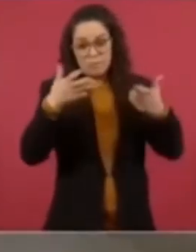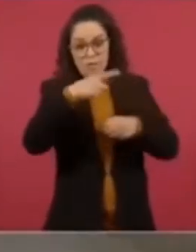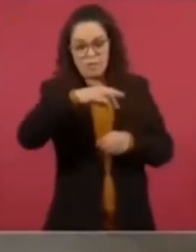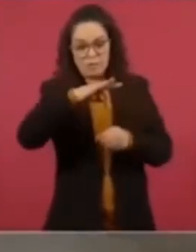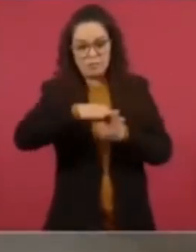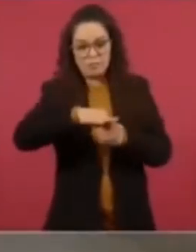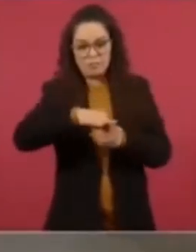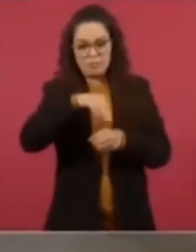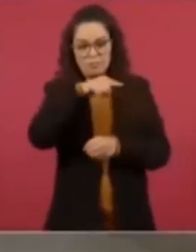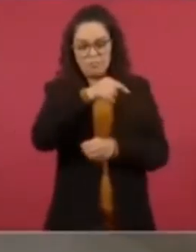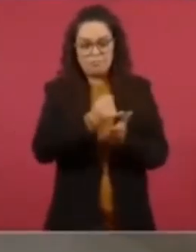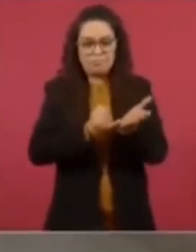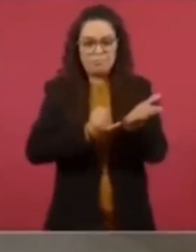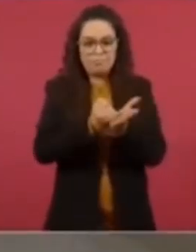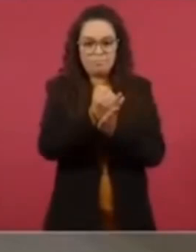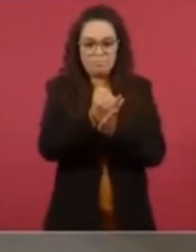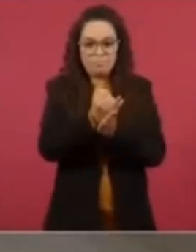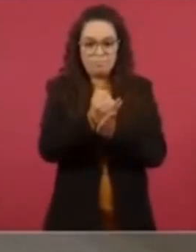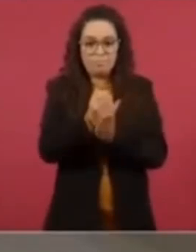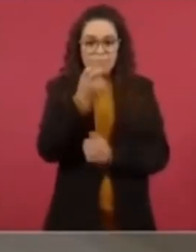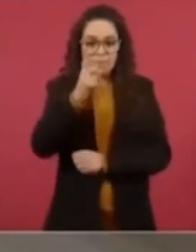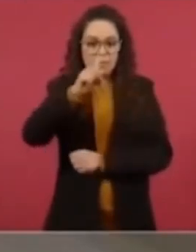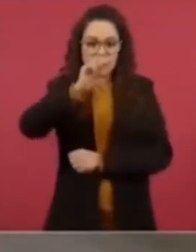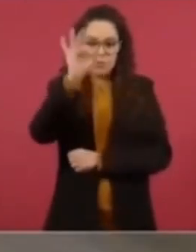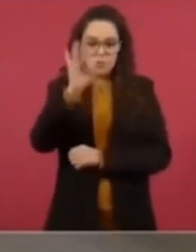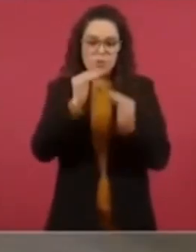voto efectivo, democracia efectiva.